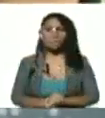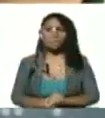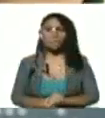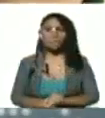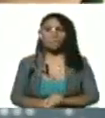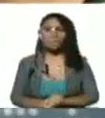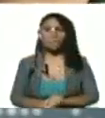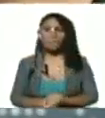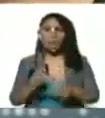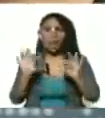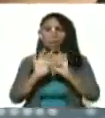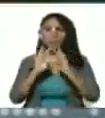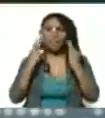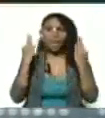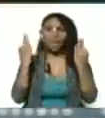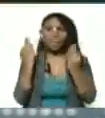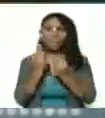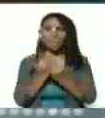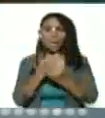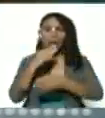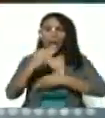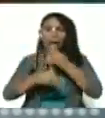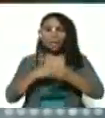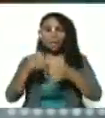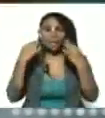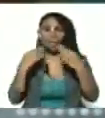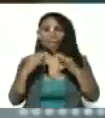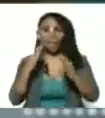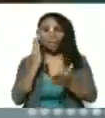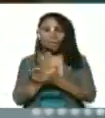la familia tiende a la normalidad